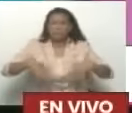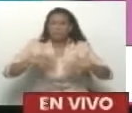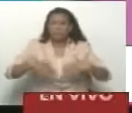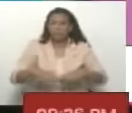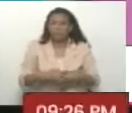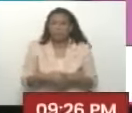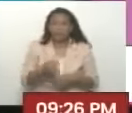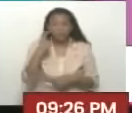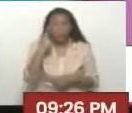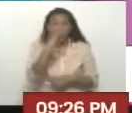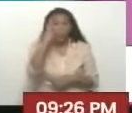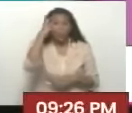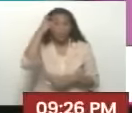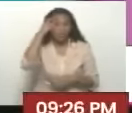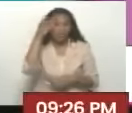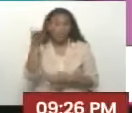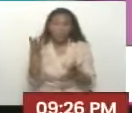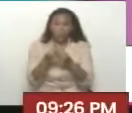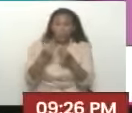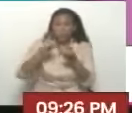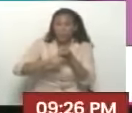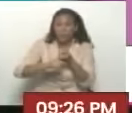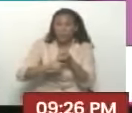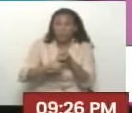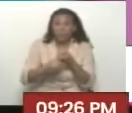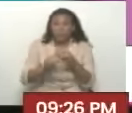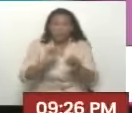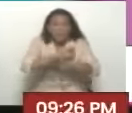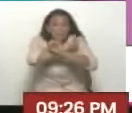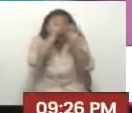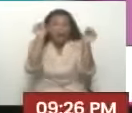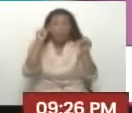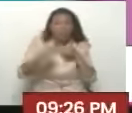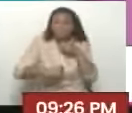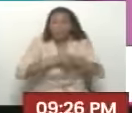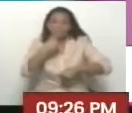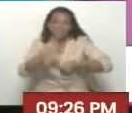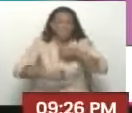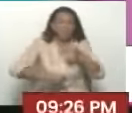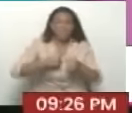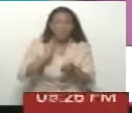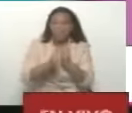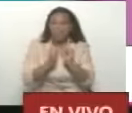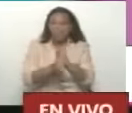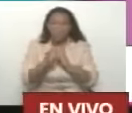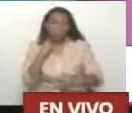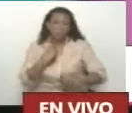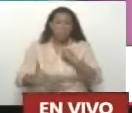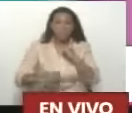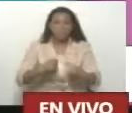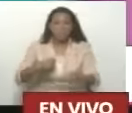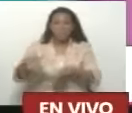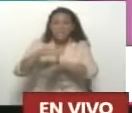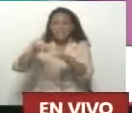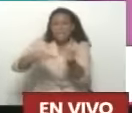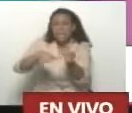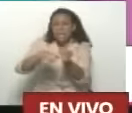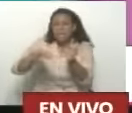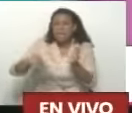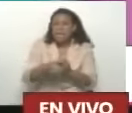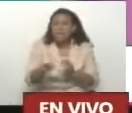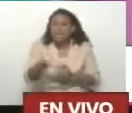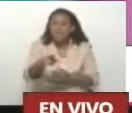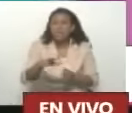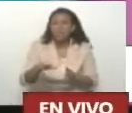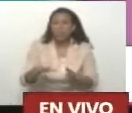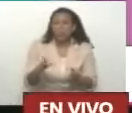Silvia, yo estuve dos días allá y Silvia y yo salíamos temprano a trotar, ¿te acuerdas, Silvia? Por el río, el río grande